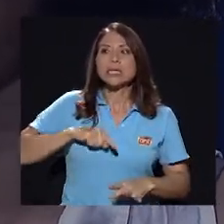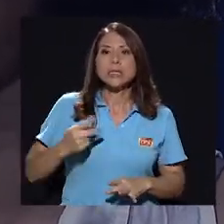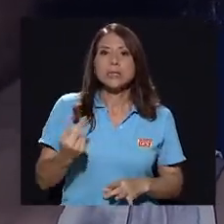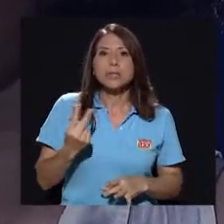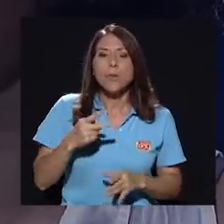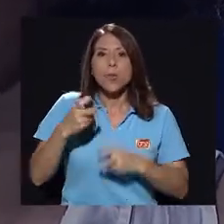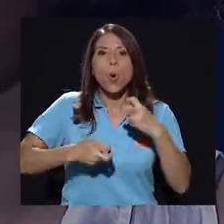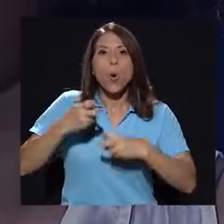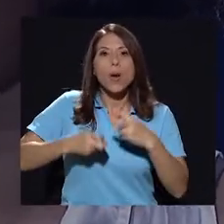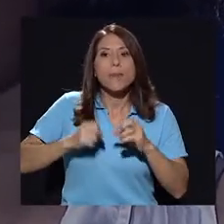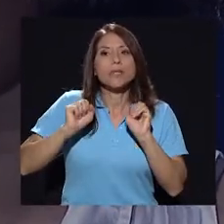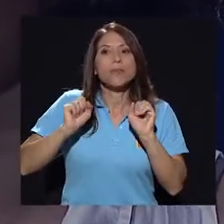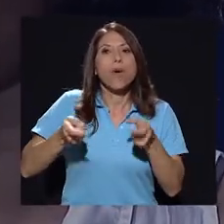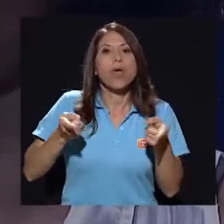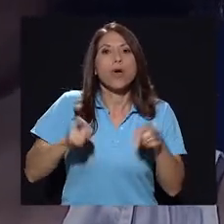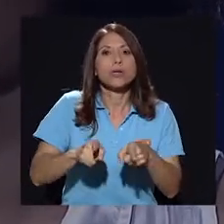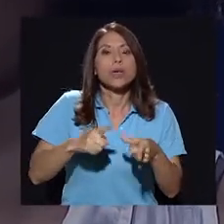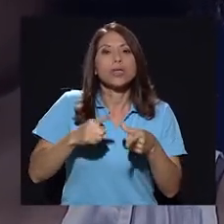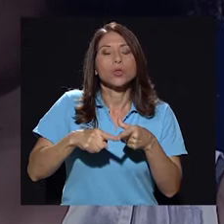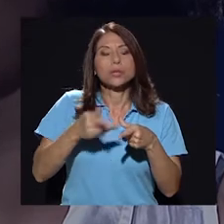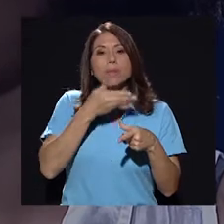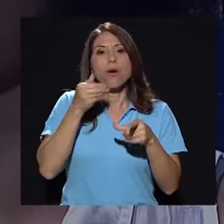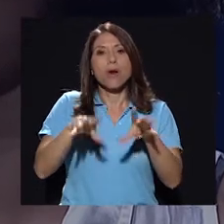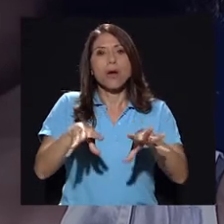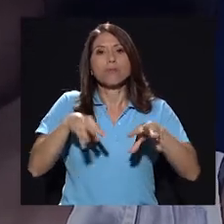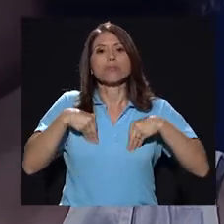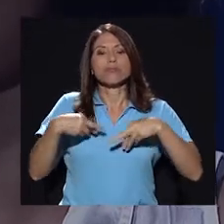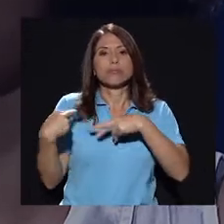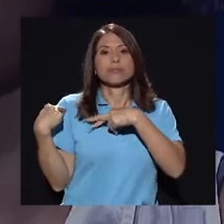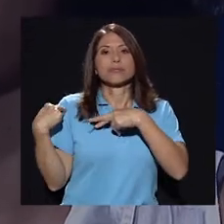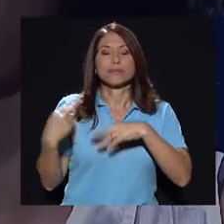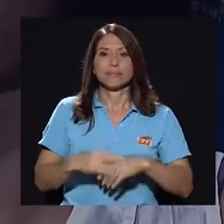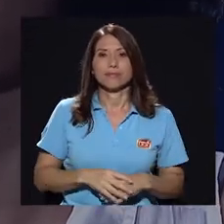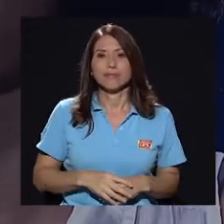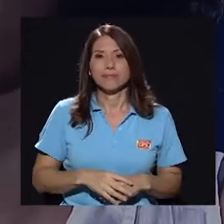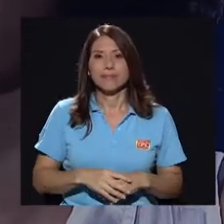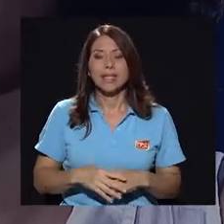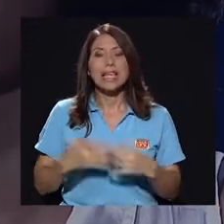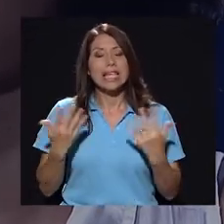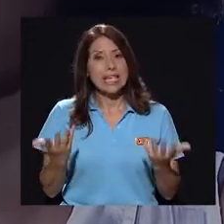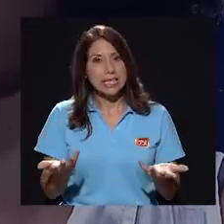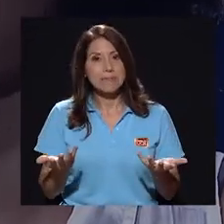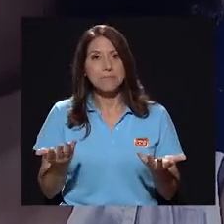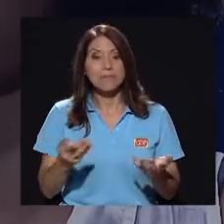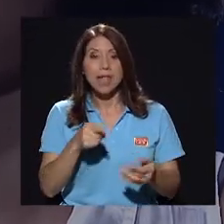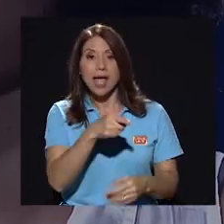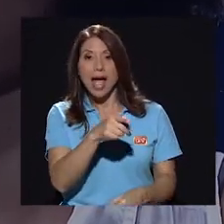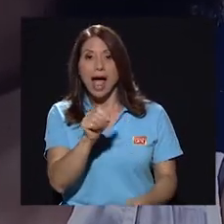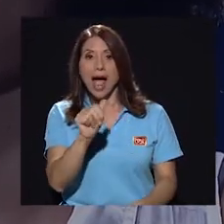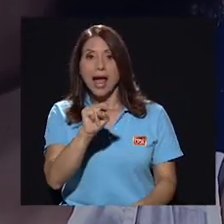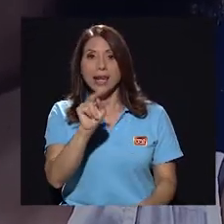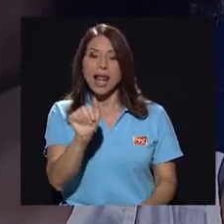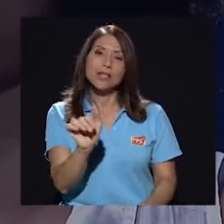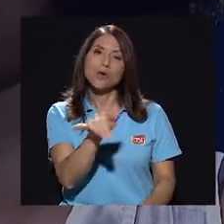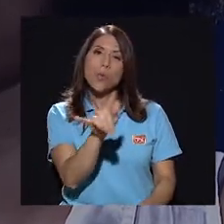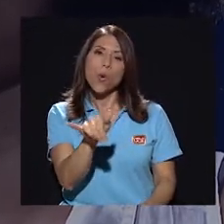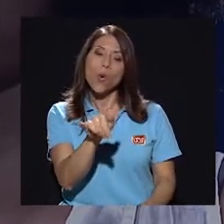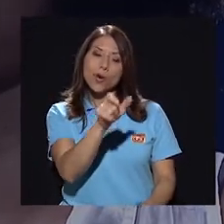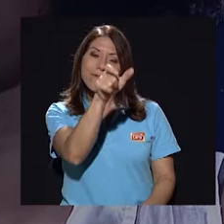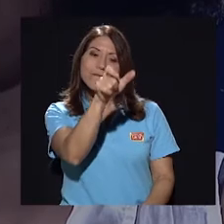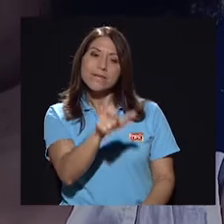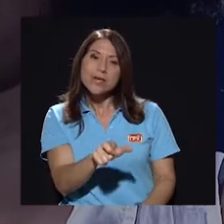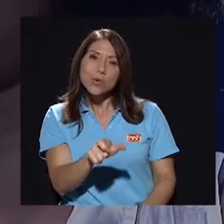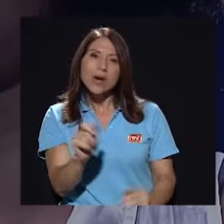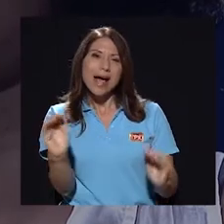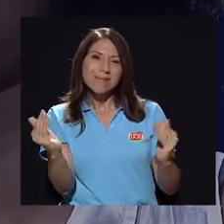problemas y puede tener consecuencias, entonces mejor asumamos la responsabilidad y de repente, verdad, Ana llega a ser